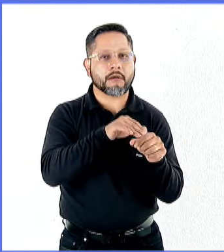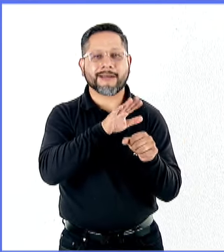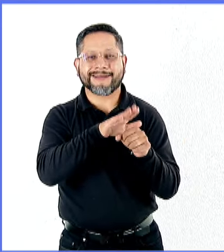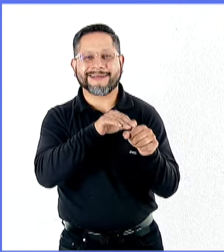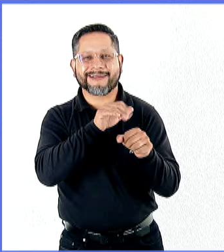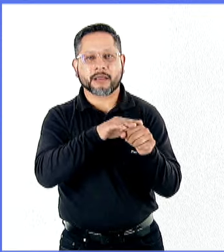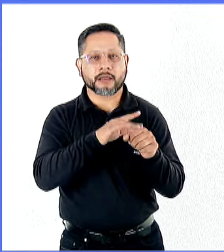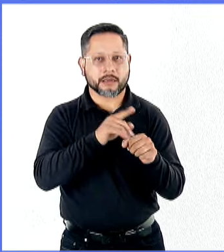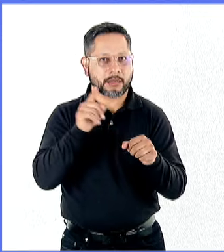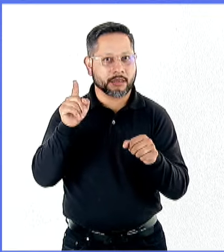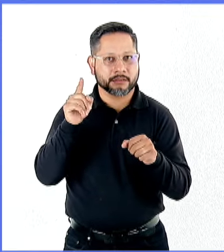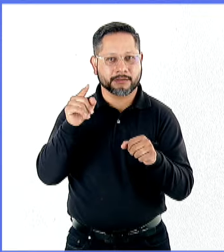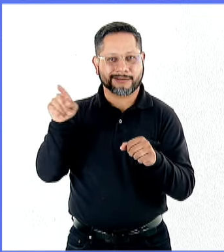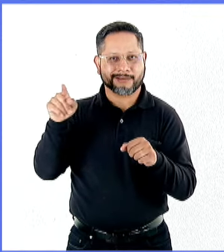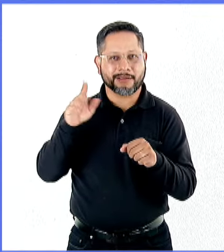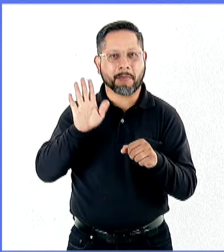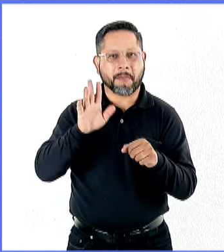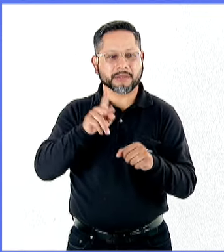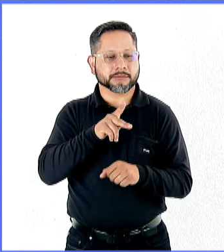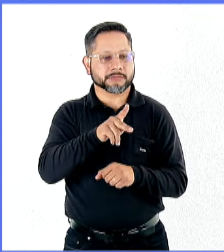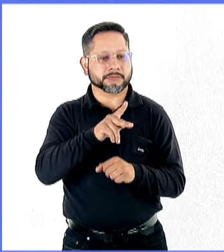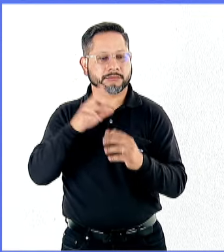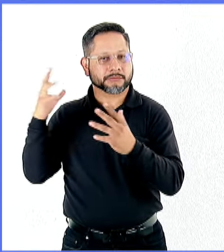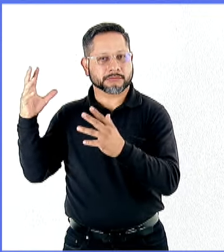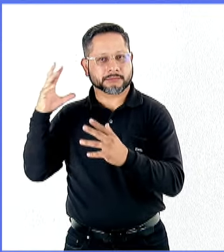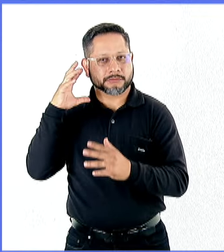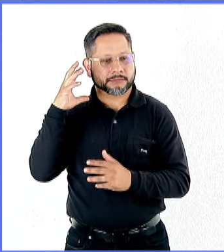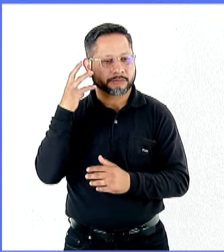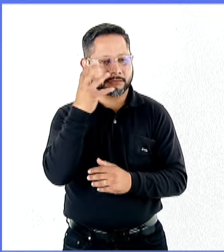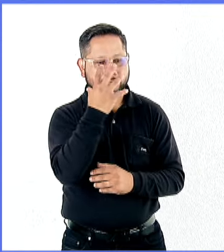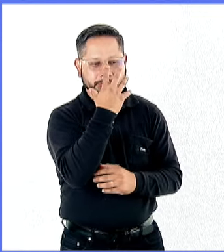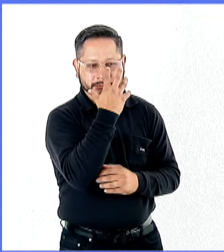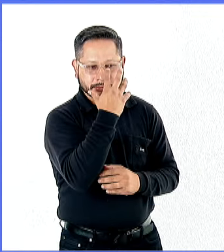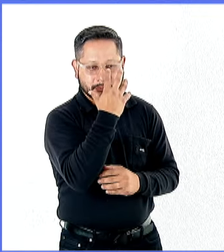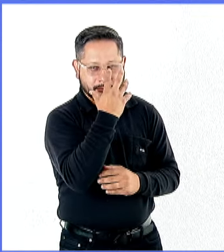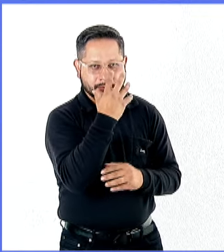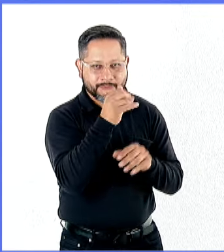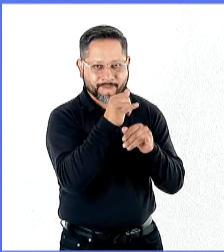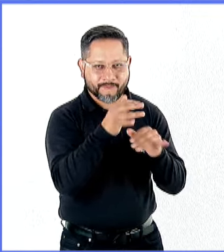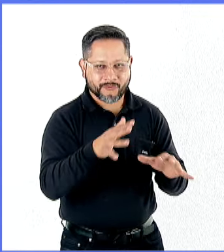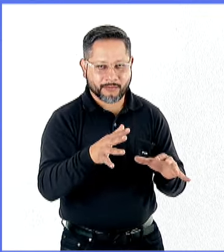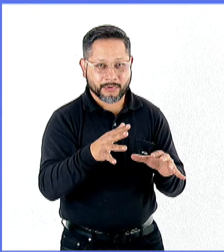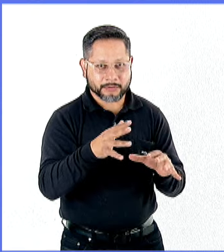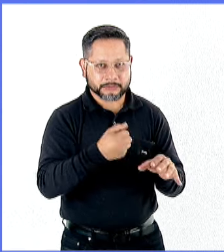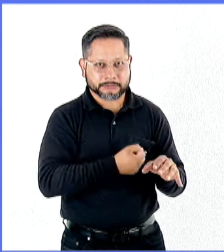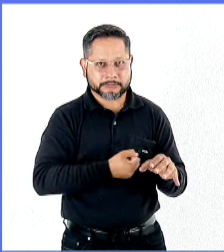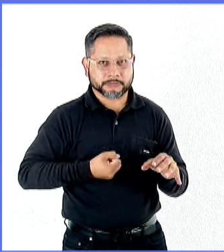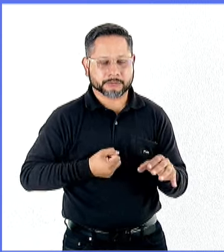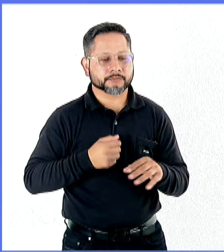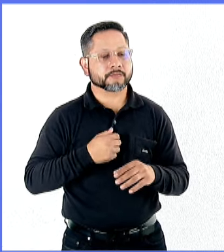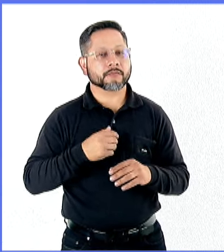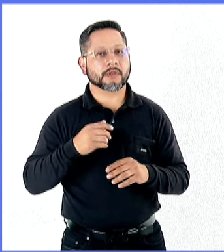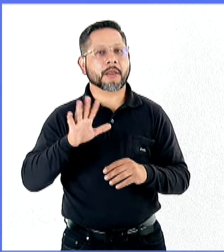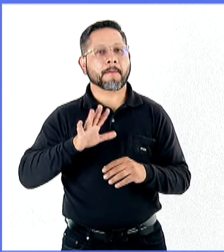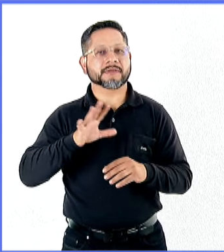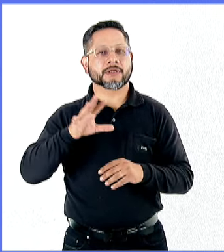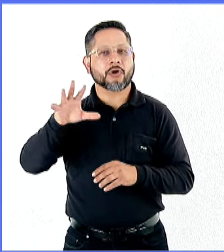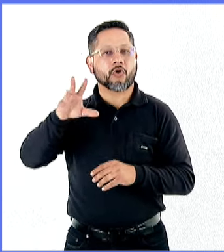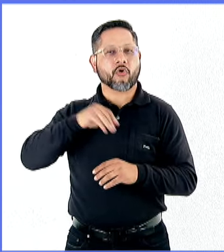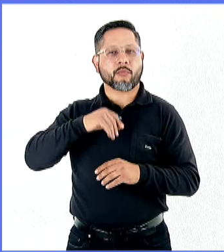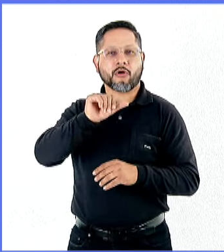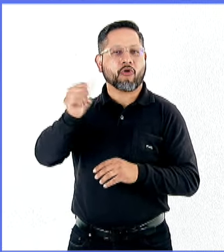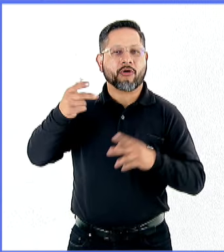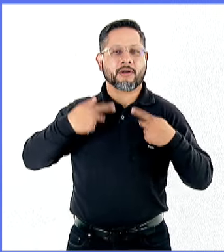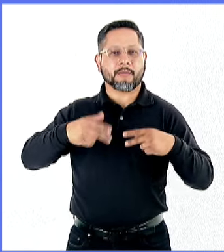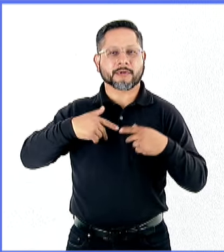falsas para ganar su confianza y obtener información confidencial. Lo que hacen es que suplantan identidad, ponen fotos como